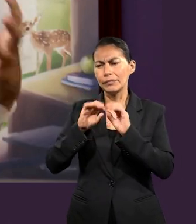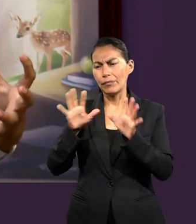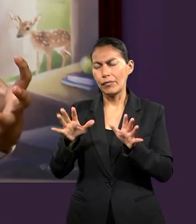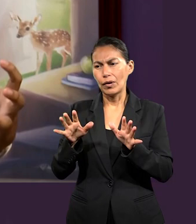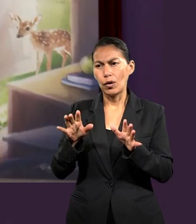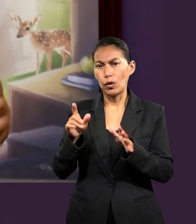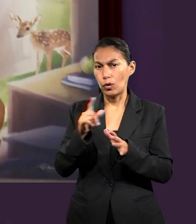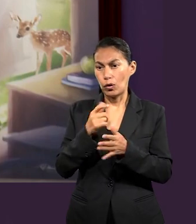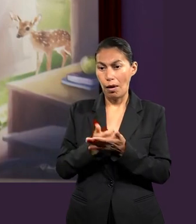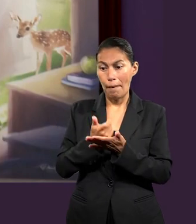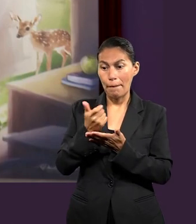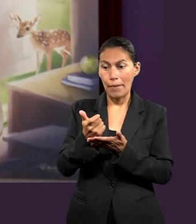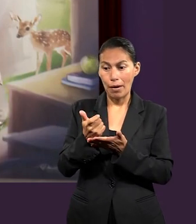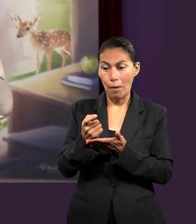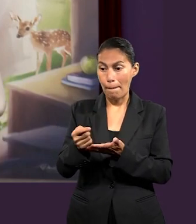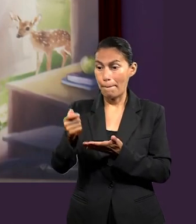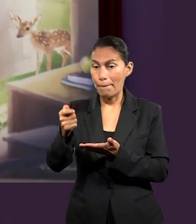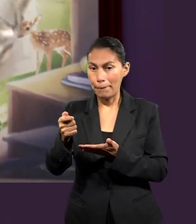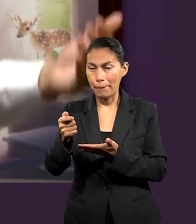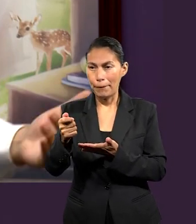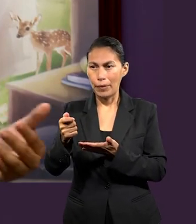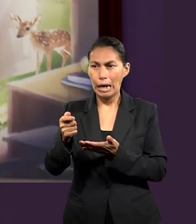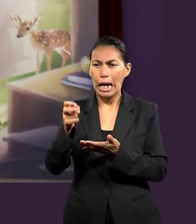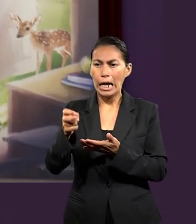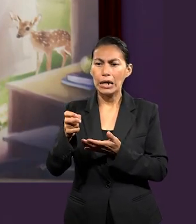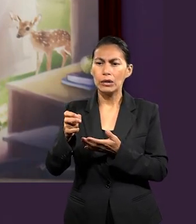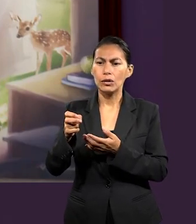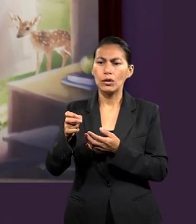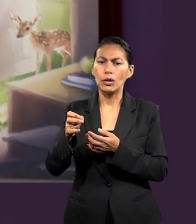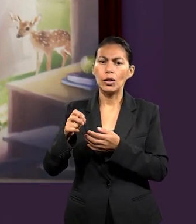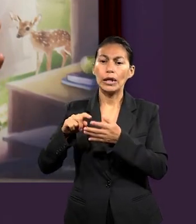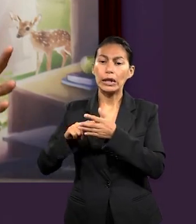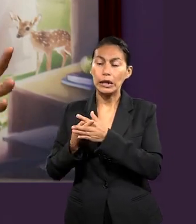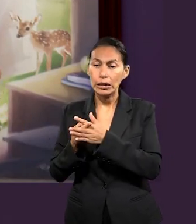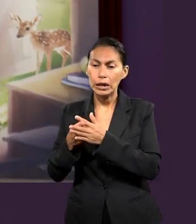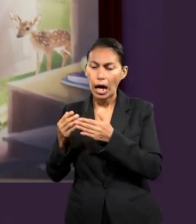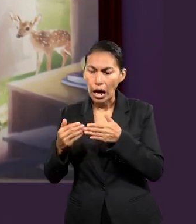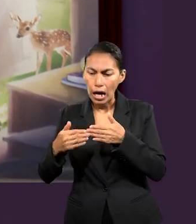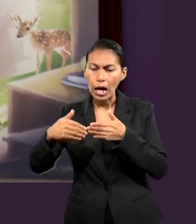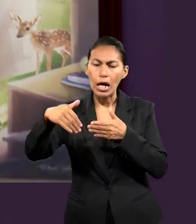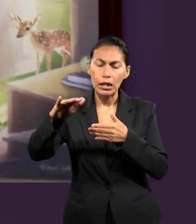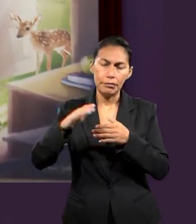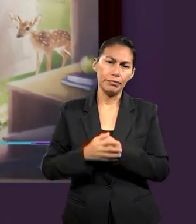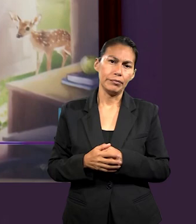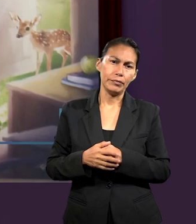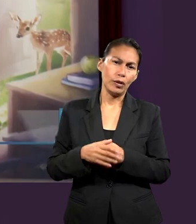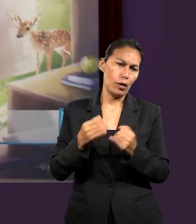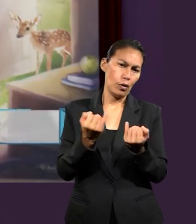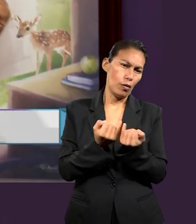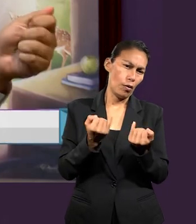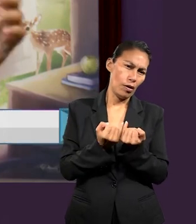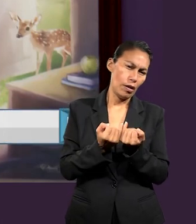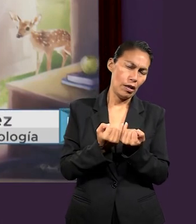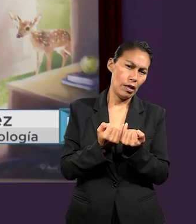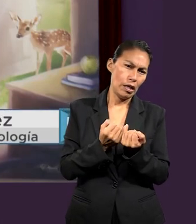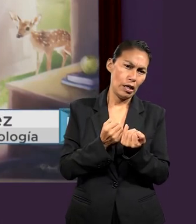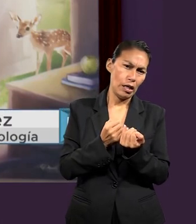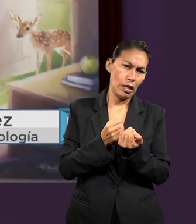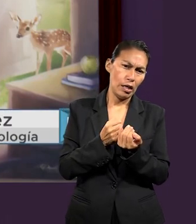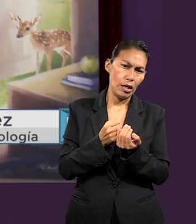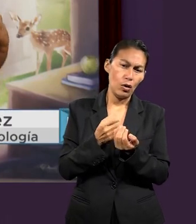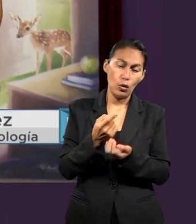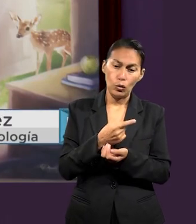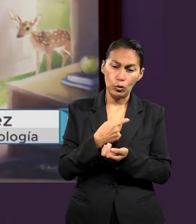seguridad de lo que va a continuar. Entonces, el Espíritu Santo es una garantía o es como un primer pagaré o un